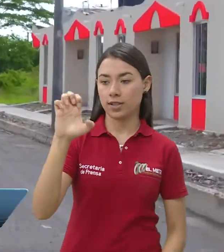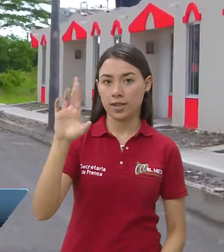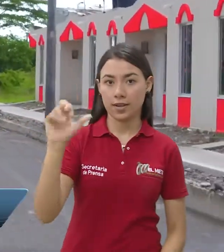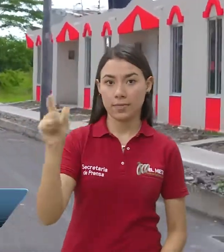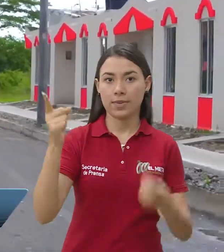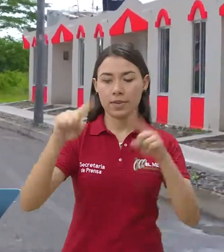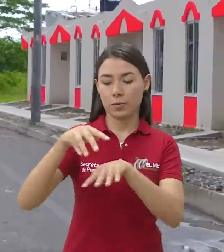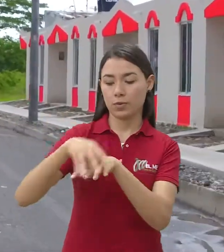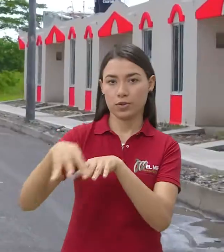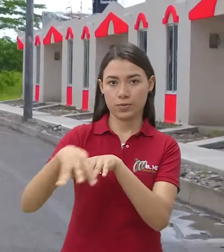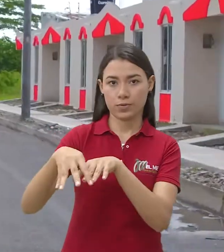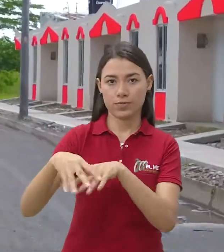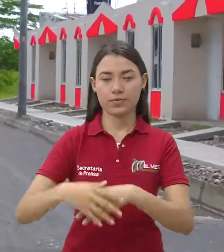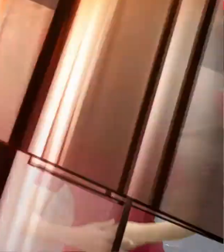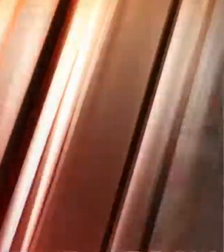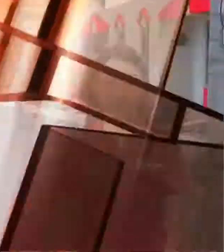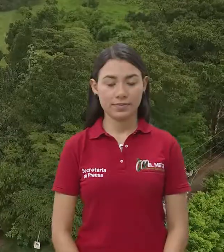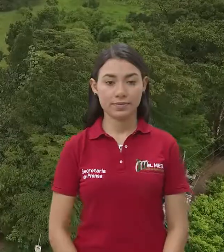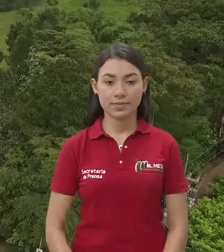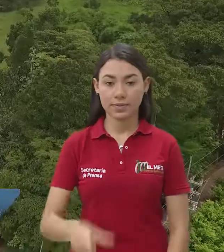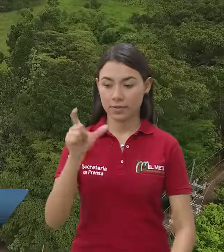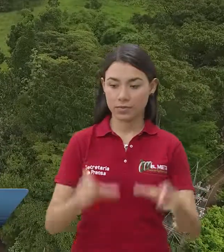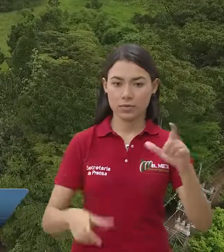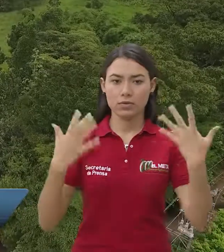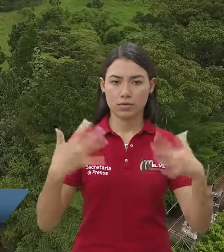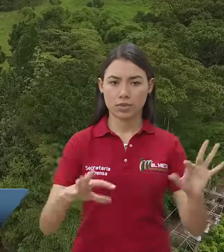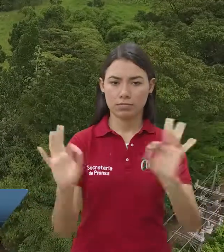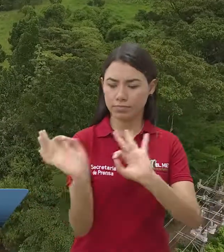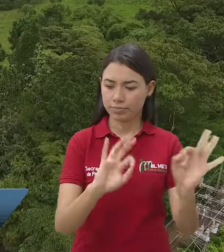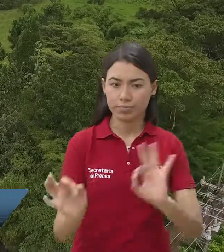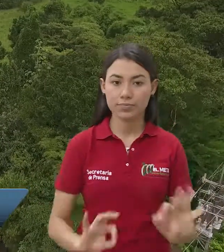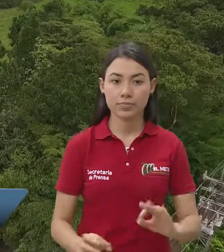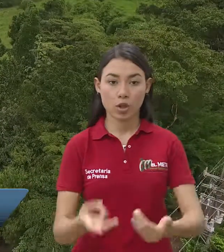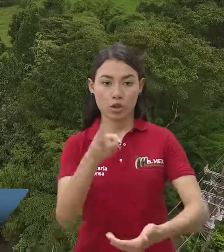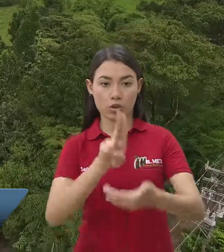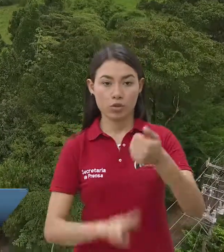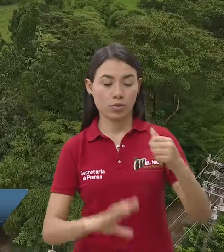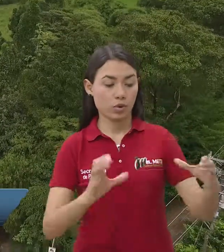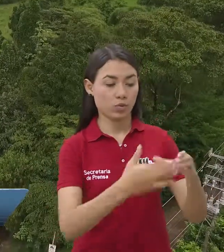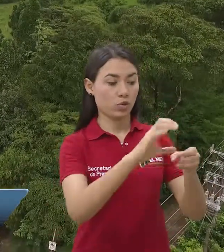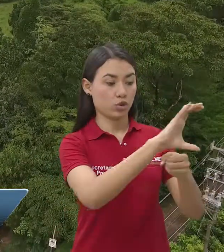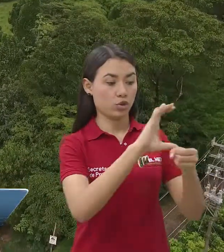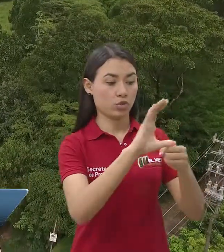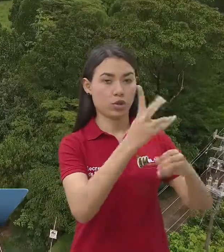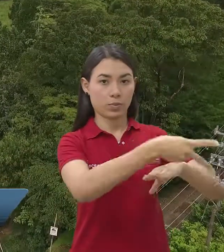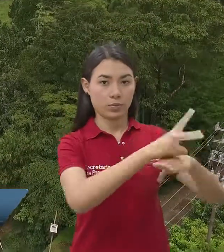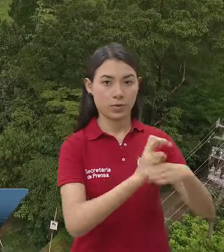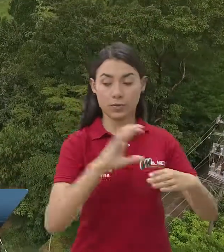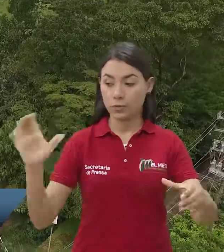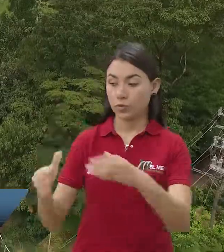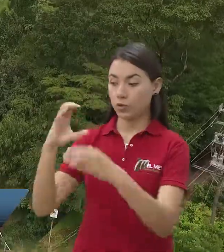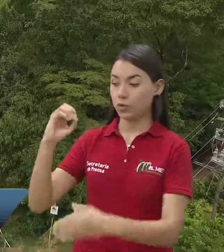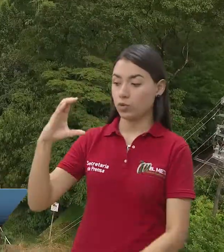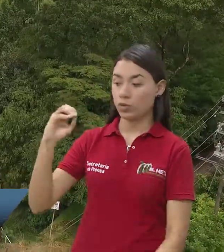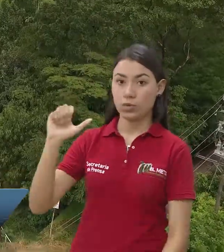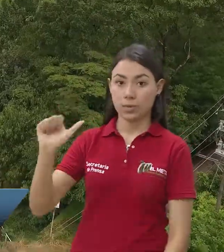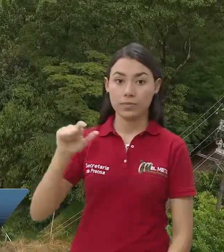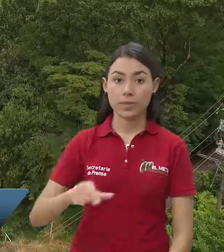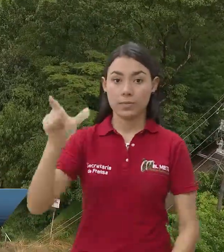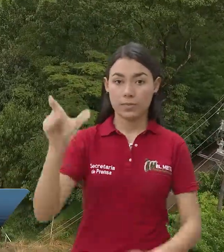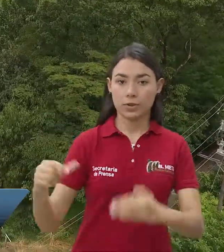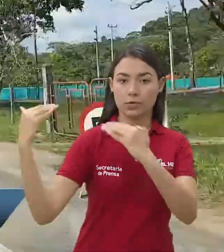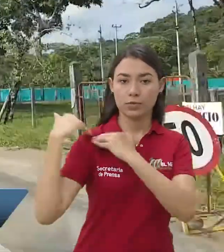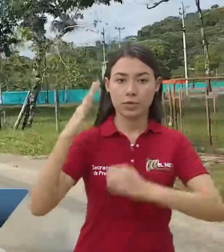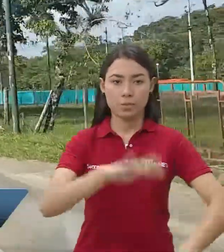casas en Puerto Lleras y Fuente de Oro. Concepto Favorable recibió la segunda fase de las dobles calzadas a Ciudad Porfía y Ocoa por